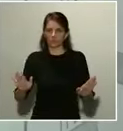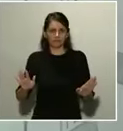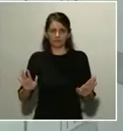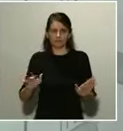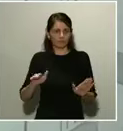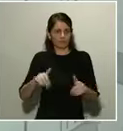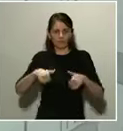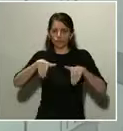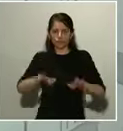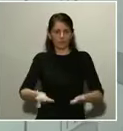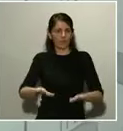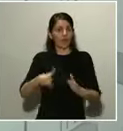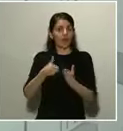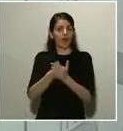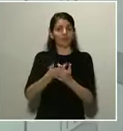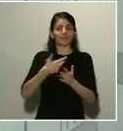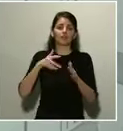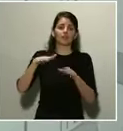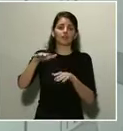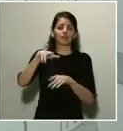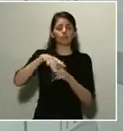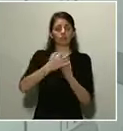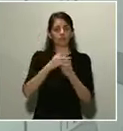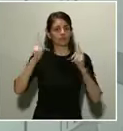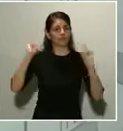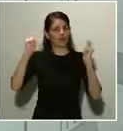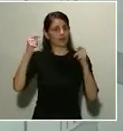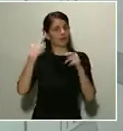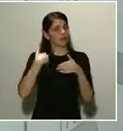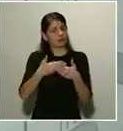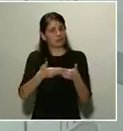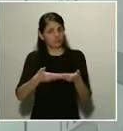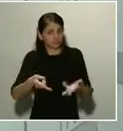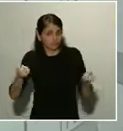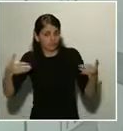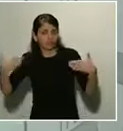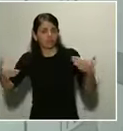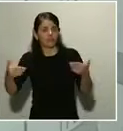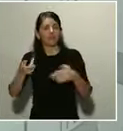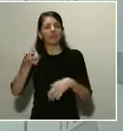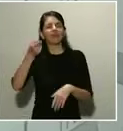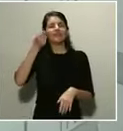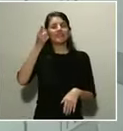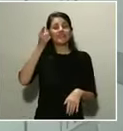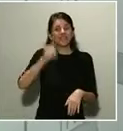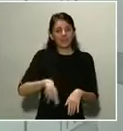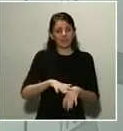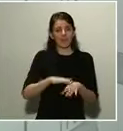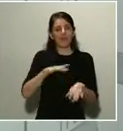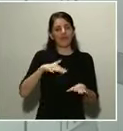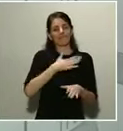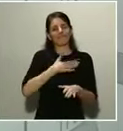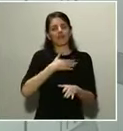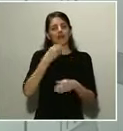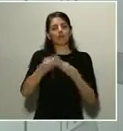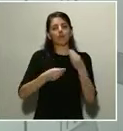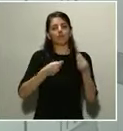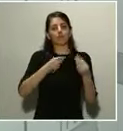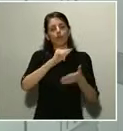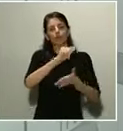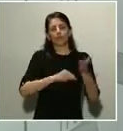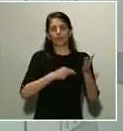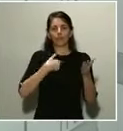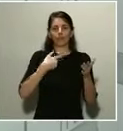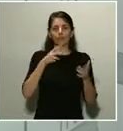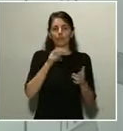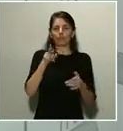situación de excepcionalidad. Incluso abrimos las posibilidades a renegociar estos contratos una vez superemos este